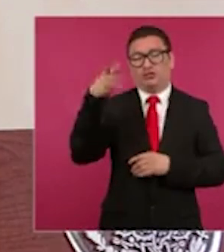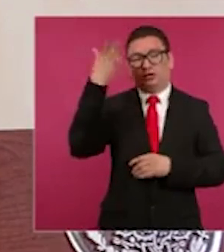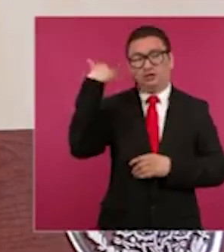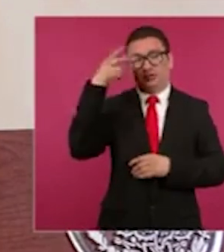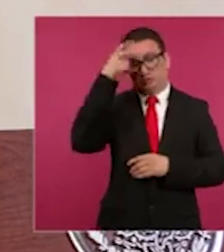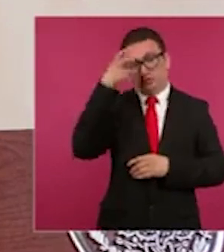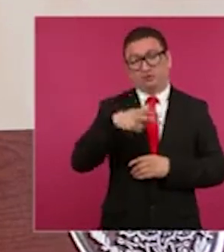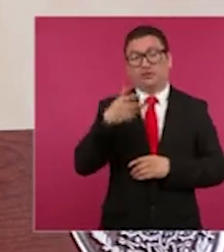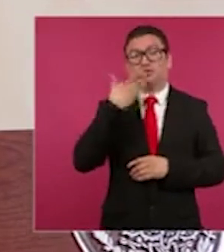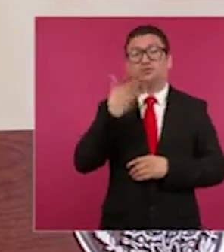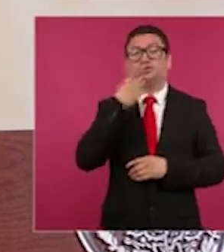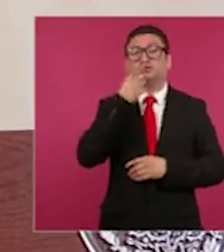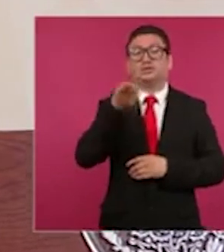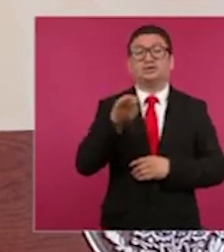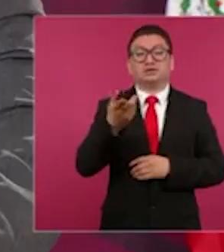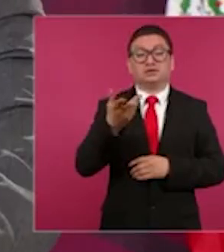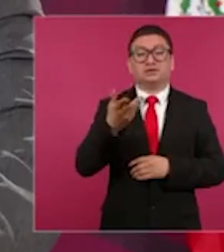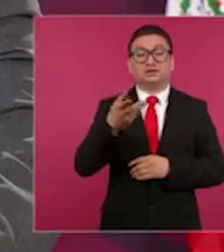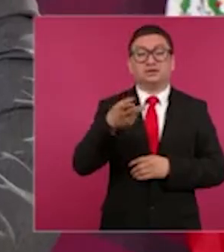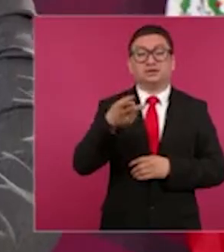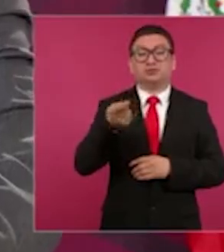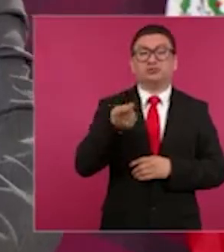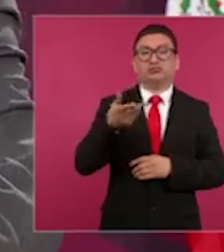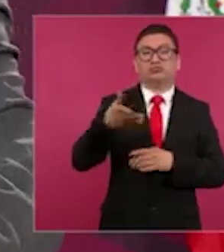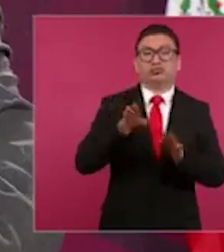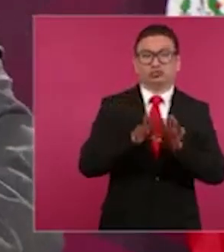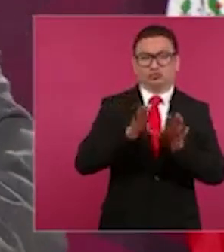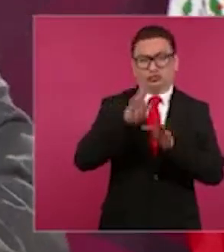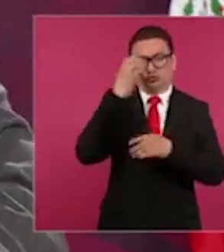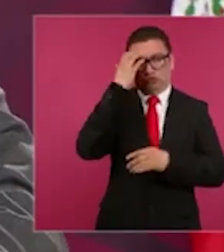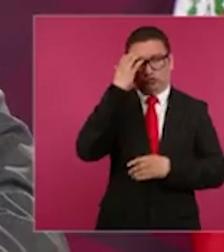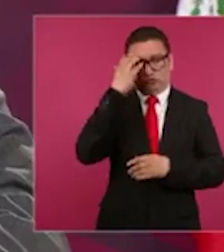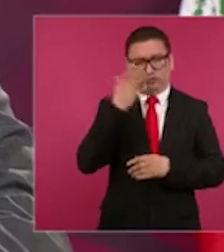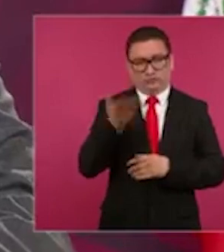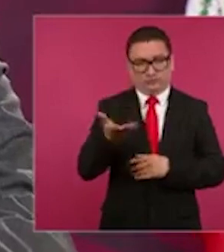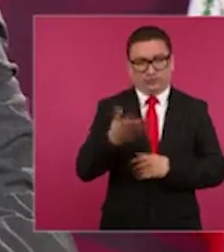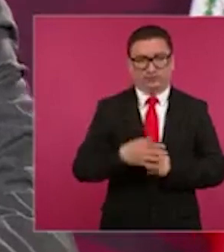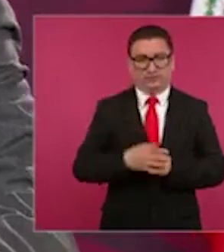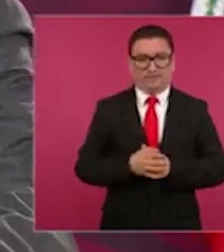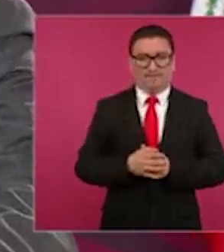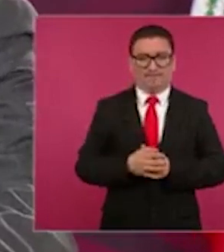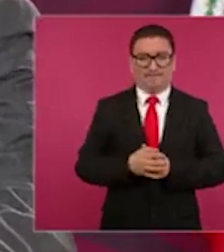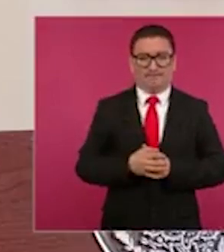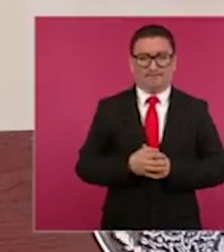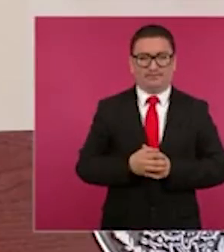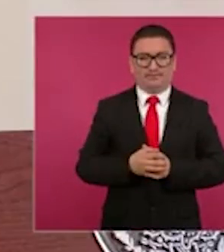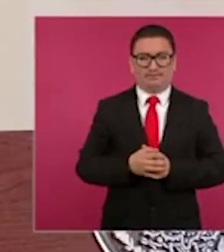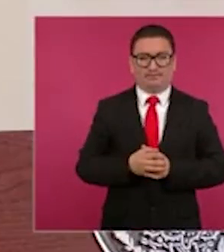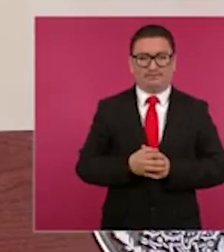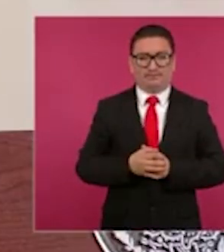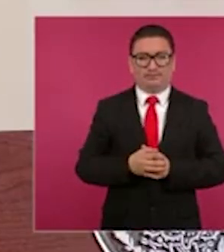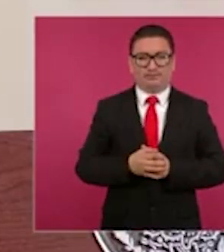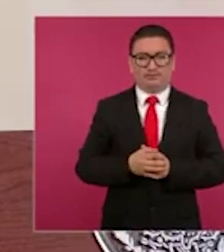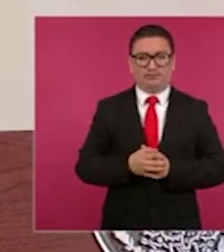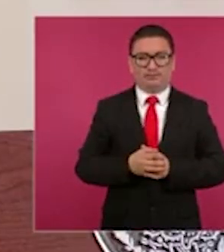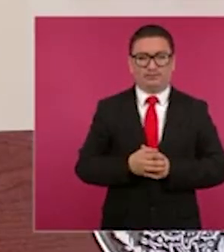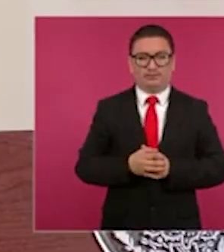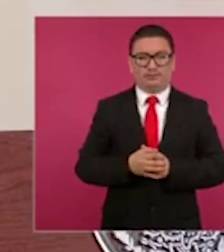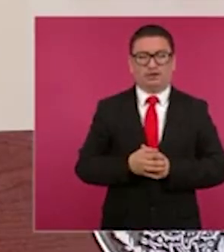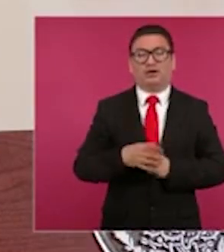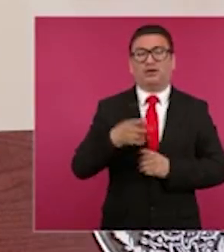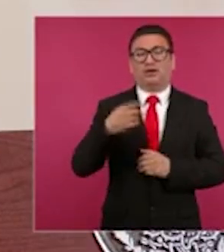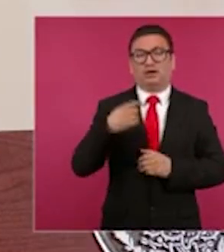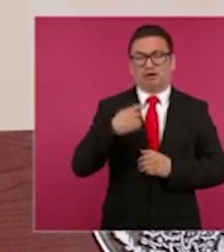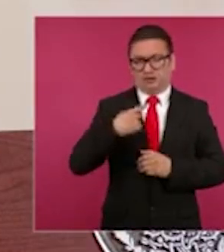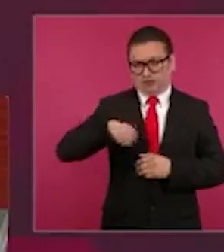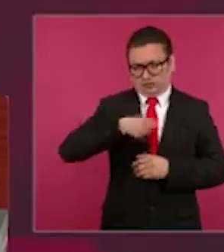pero así se le bueno pues ya de ahí como suele suceder se fue a hacer un recorrido